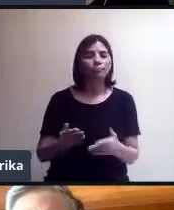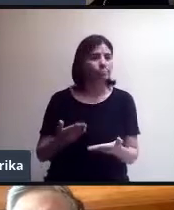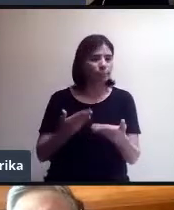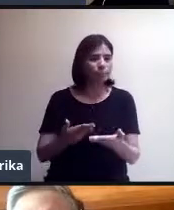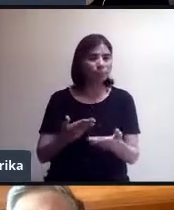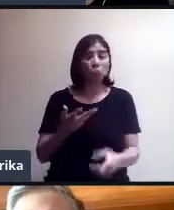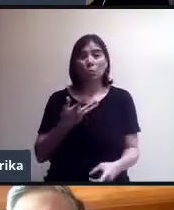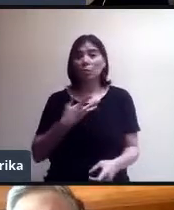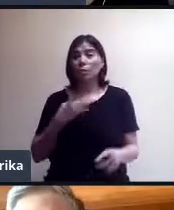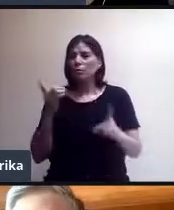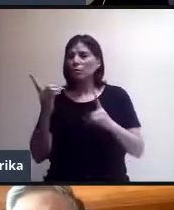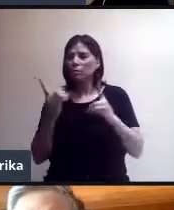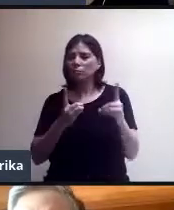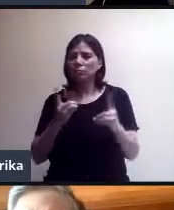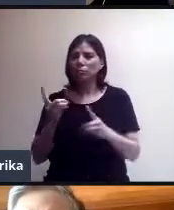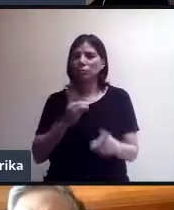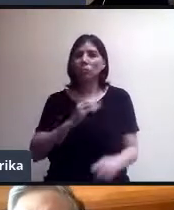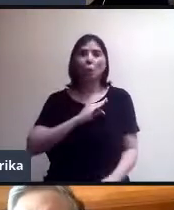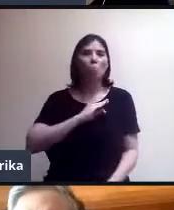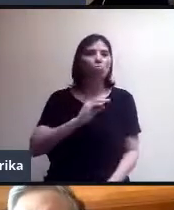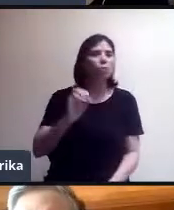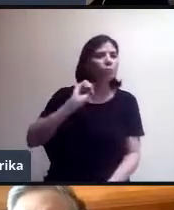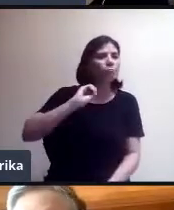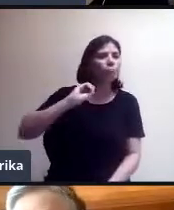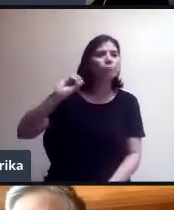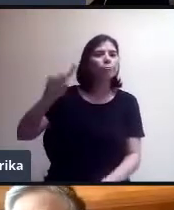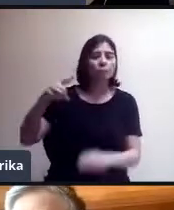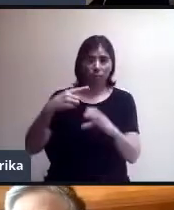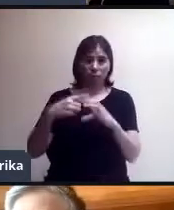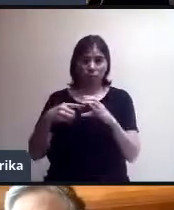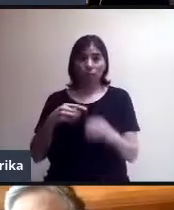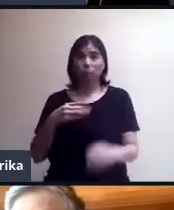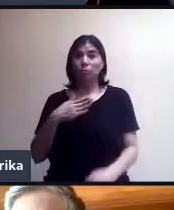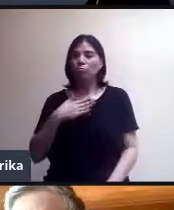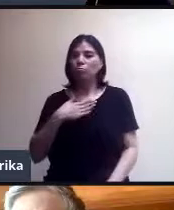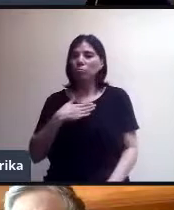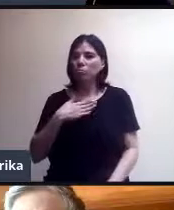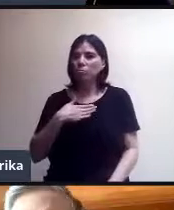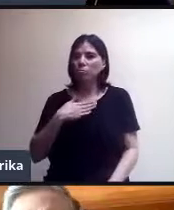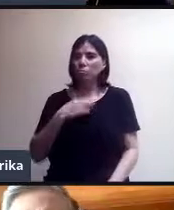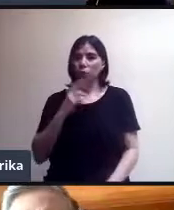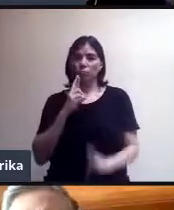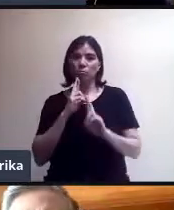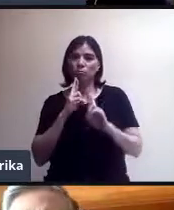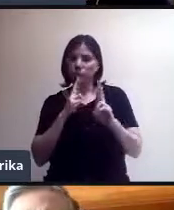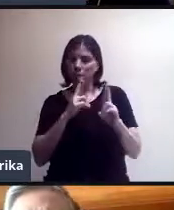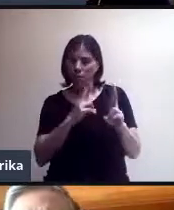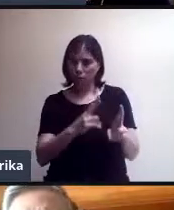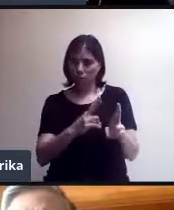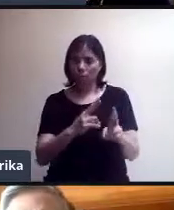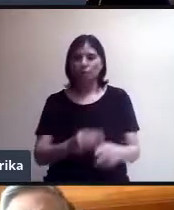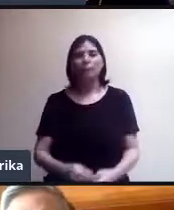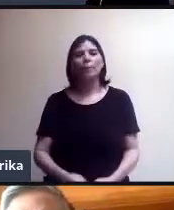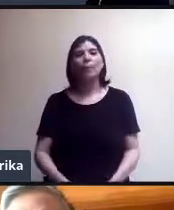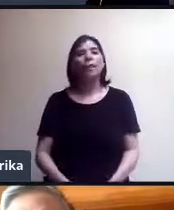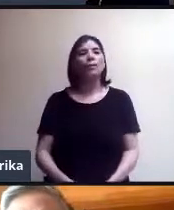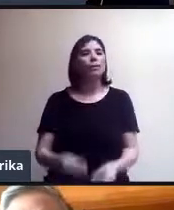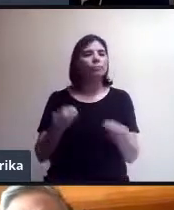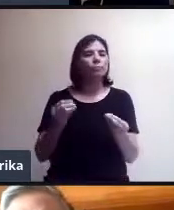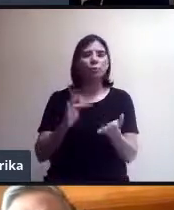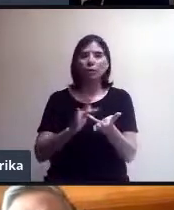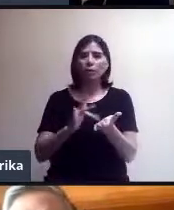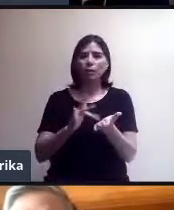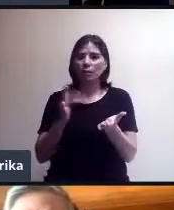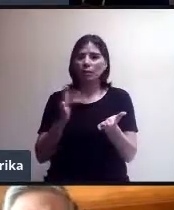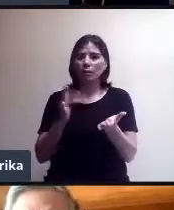ya saben que a través del correo electrónico yo lo contesto personalmente y estamos para servirles. Muchas gracias, Nacho.